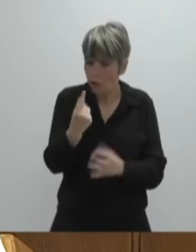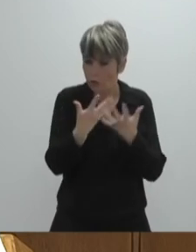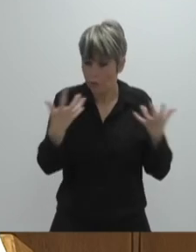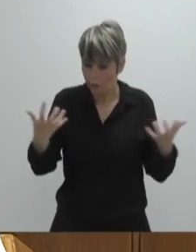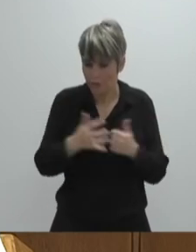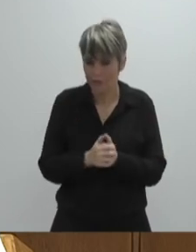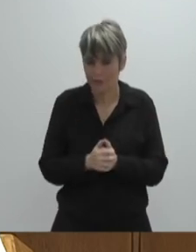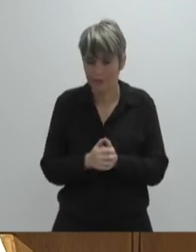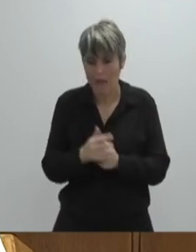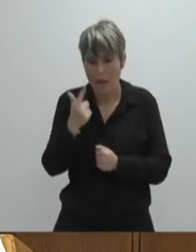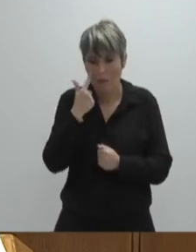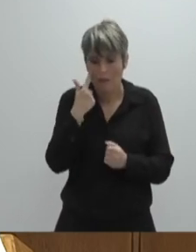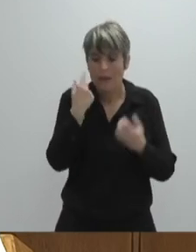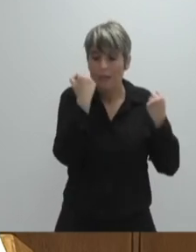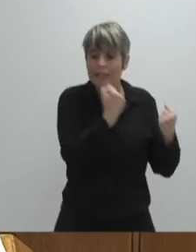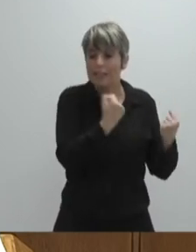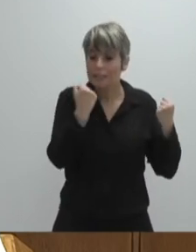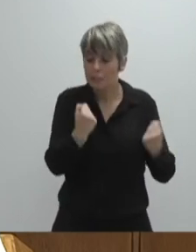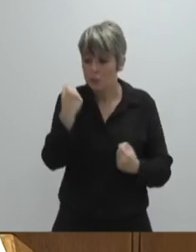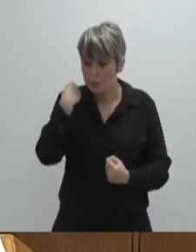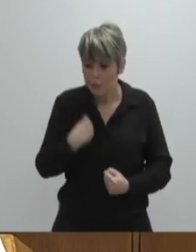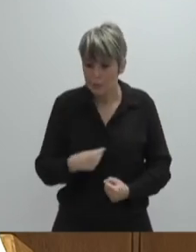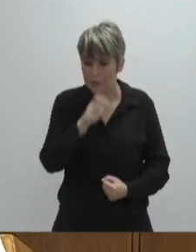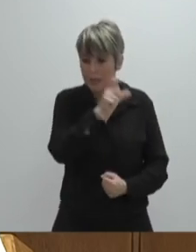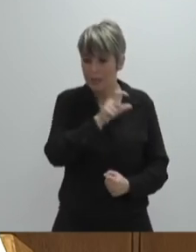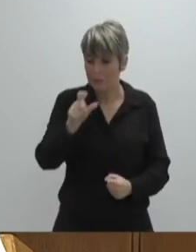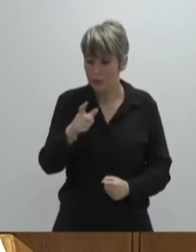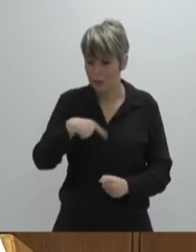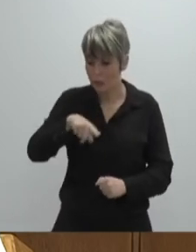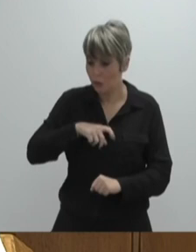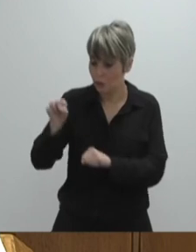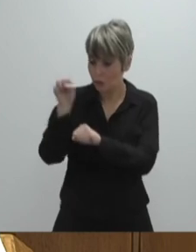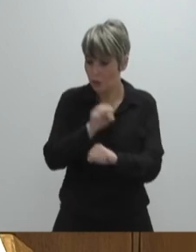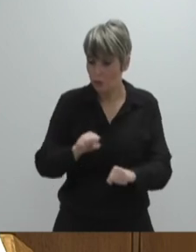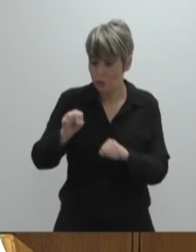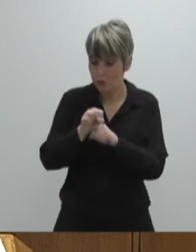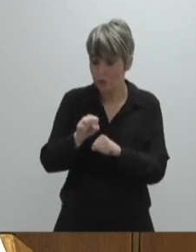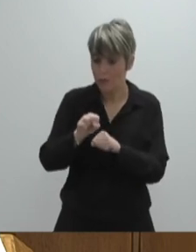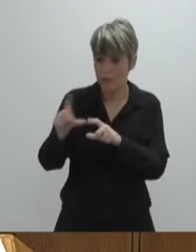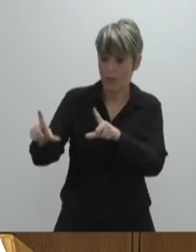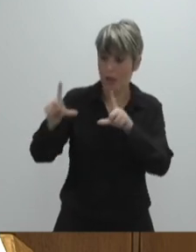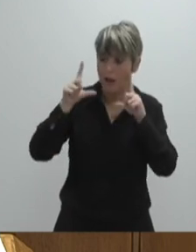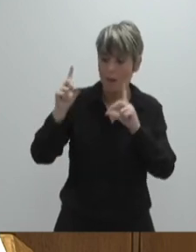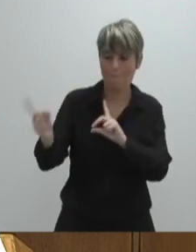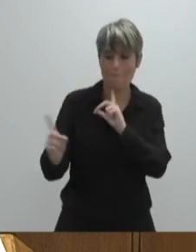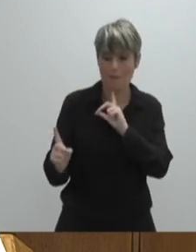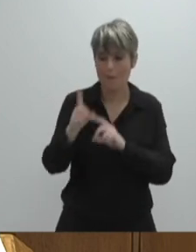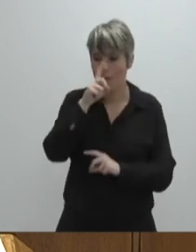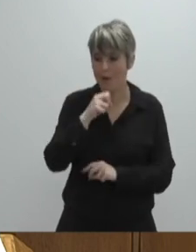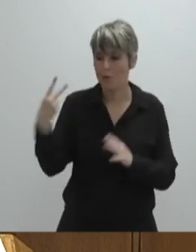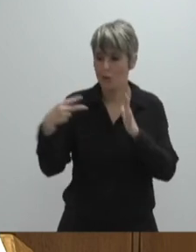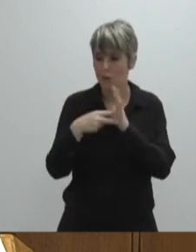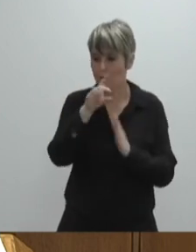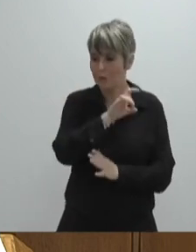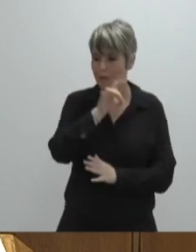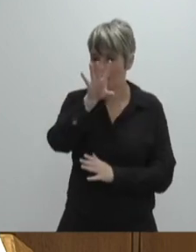Primero, las mismas instituciones y las mismas personas que defendimos la candidatura de Bilbao en 2014 hemos defendido los requisitos